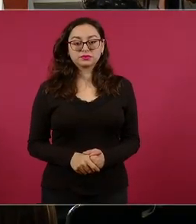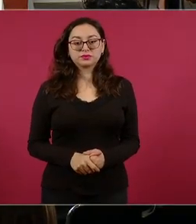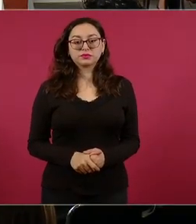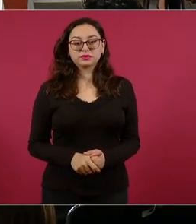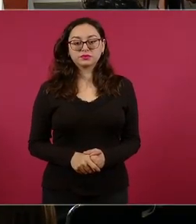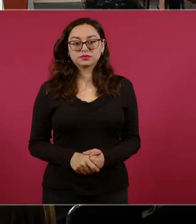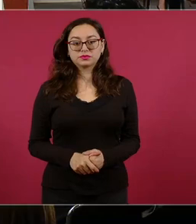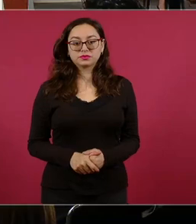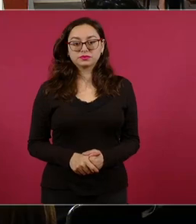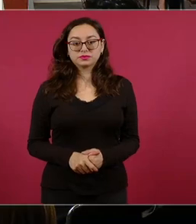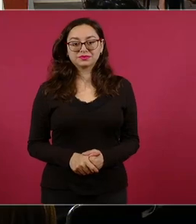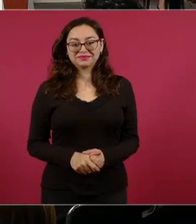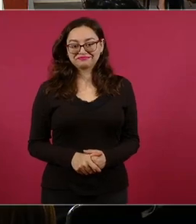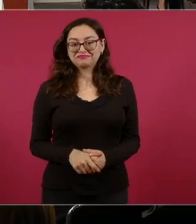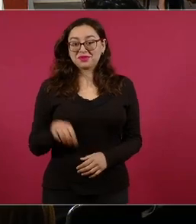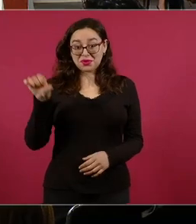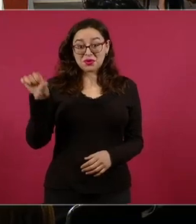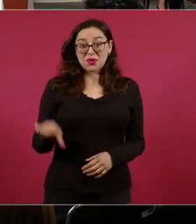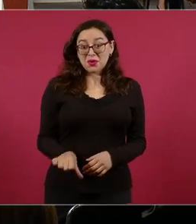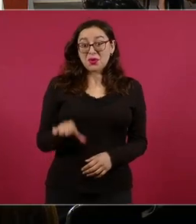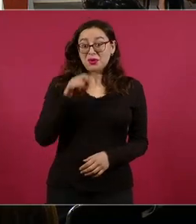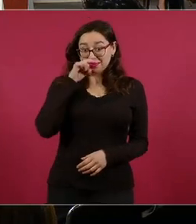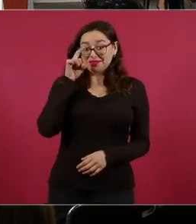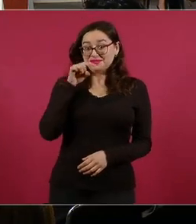Estamos muy presumidos hoy, ¿verdad?